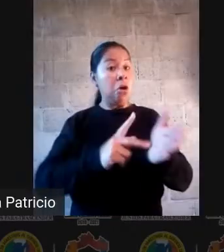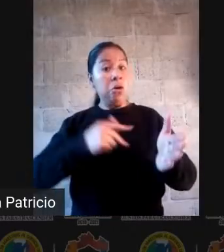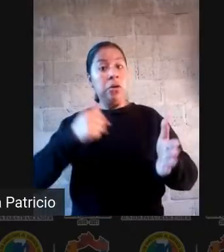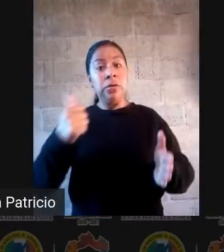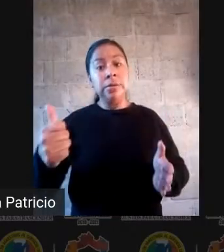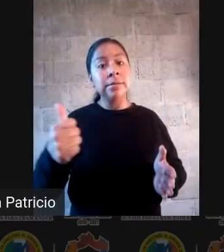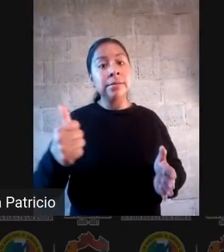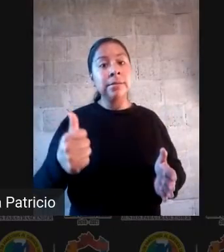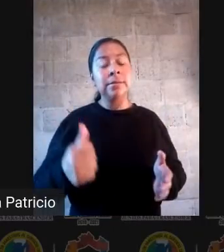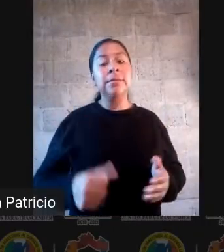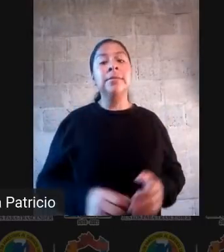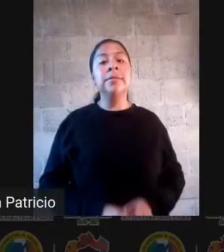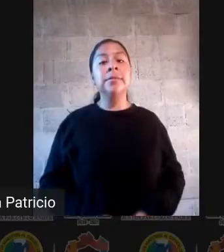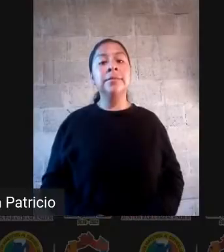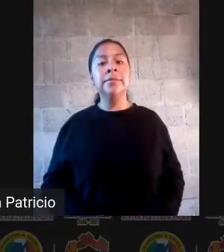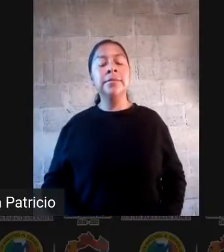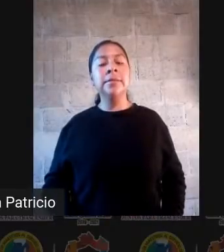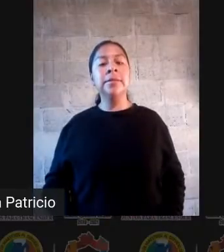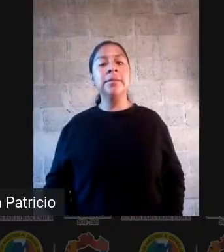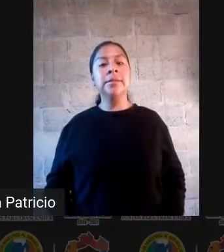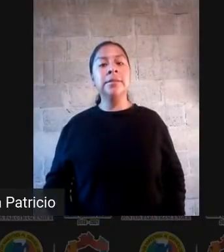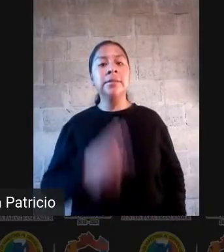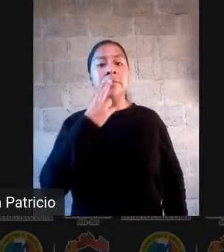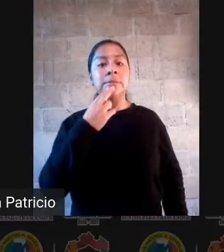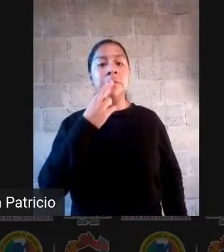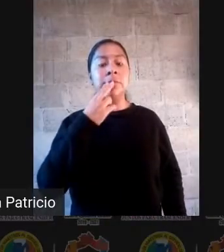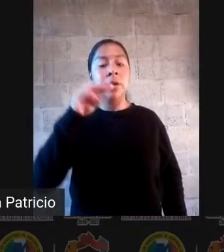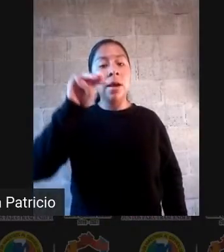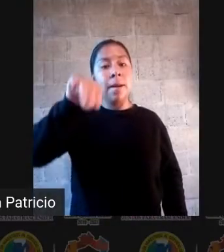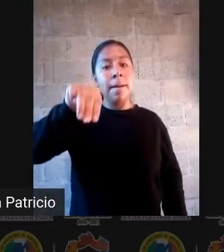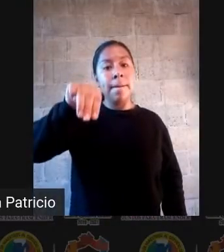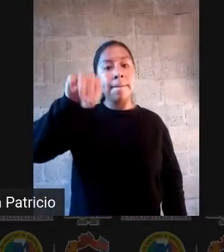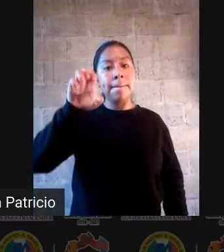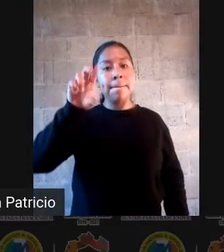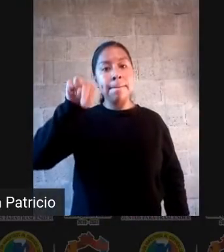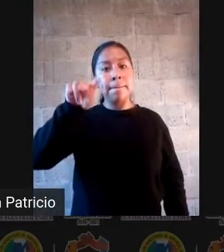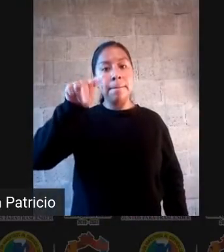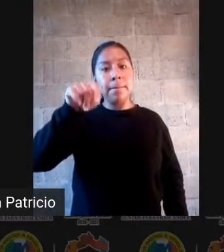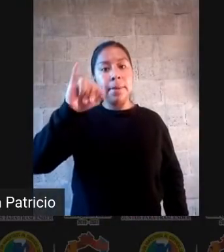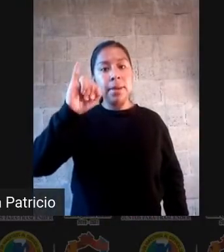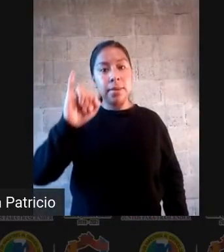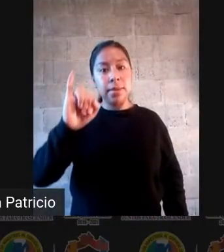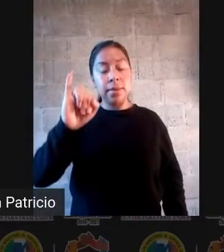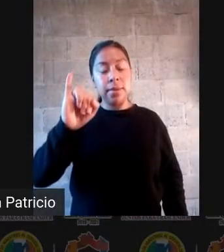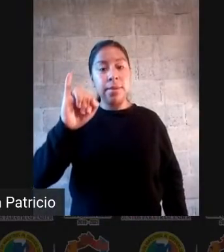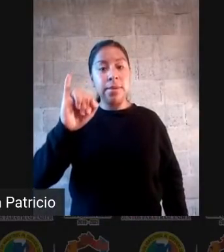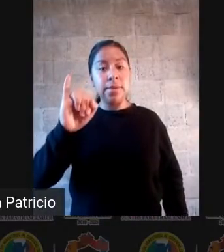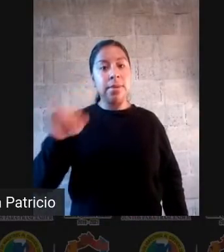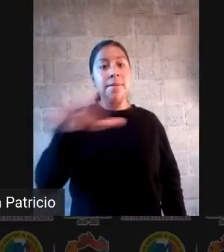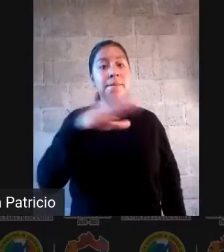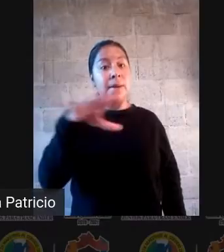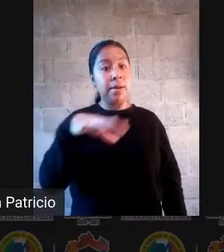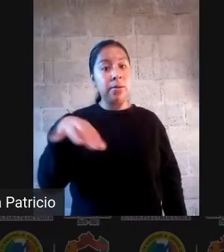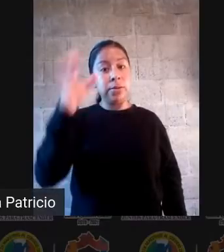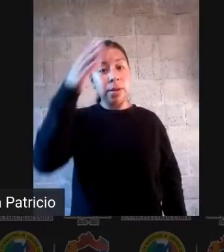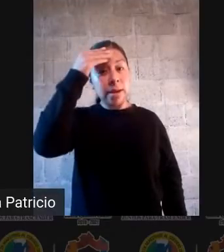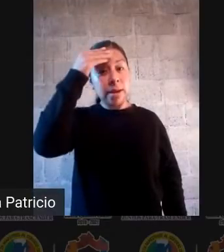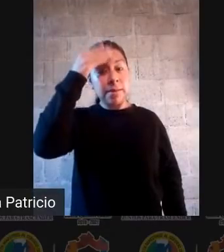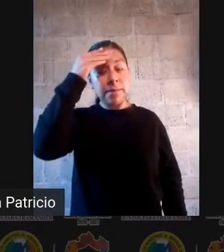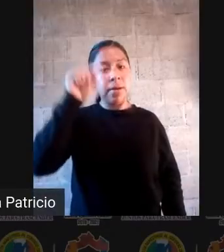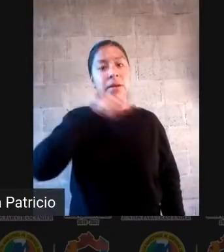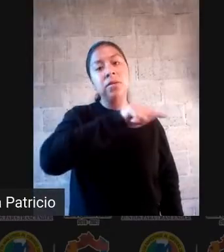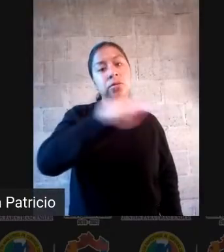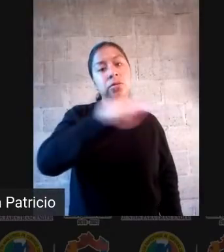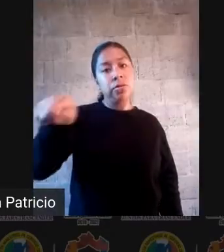interactuar con ustedes, ¿sí? Porque por esta vía no hay otra manera. Es posible que